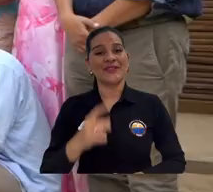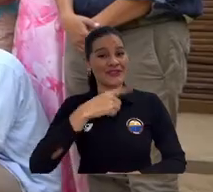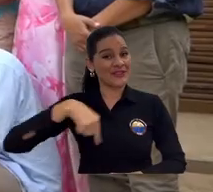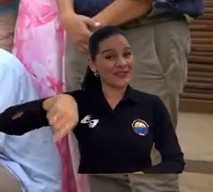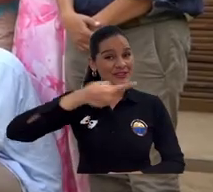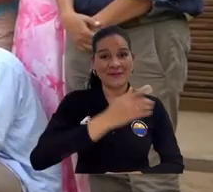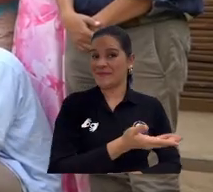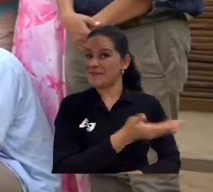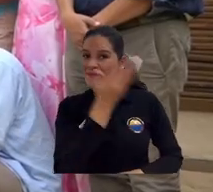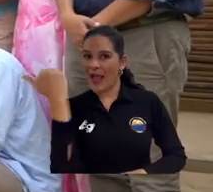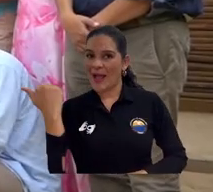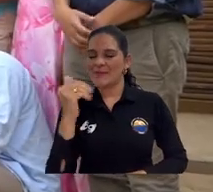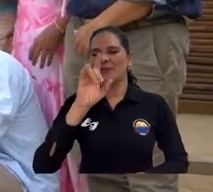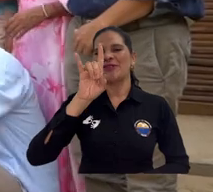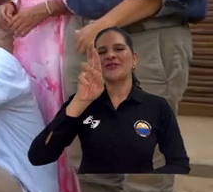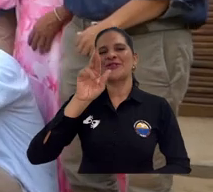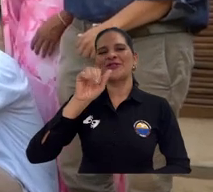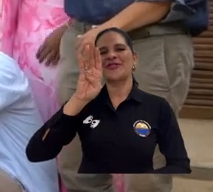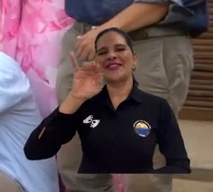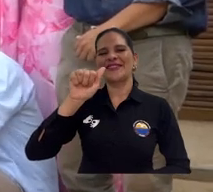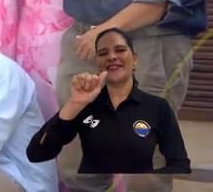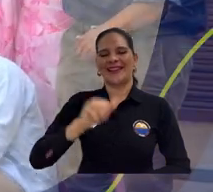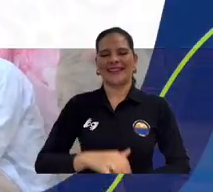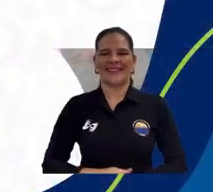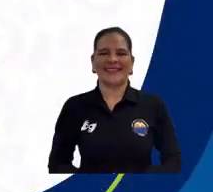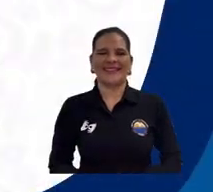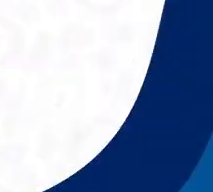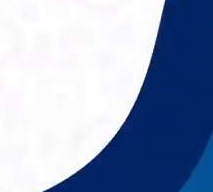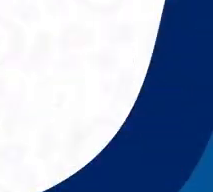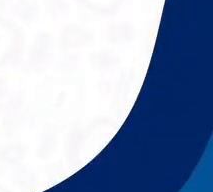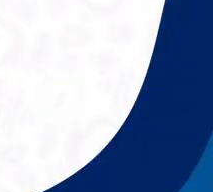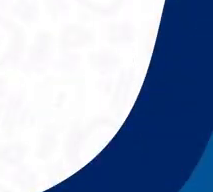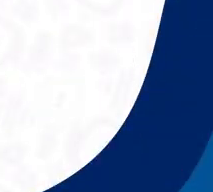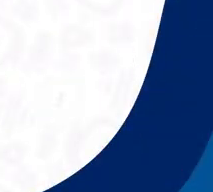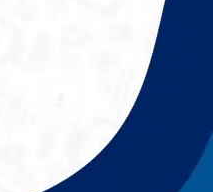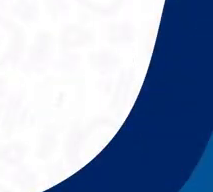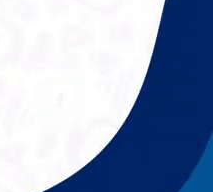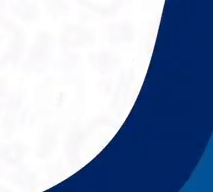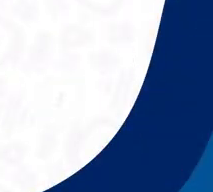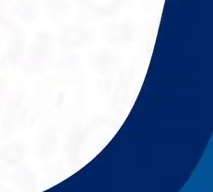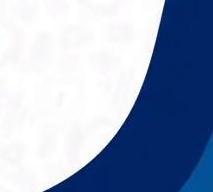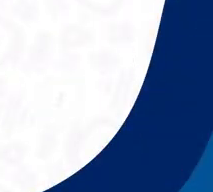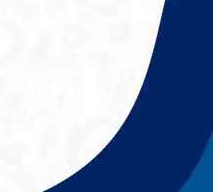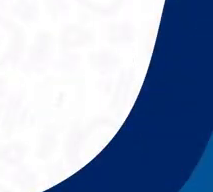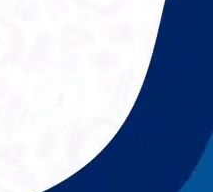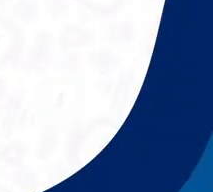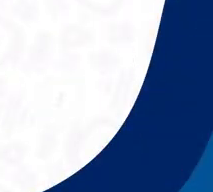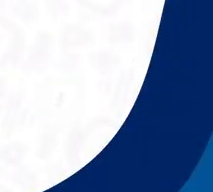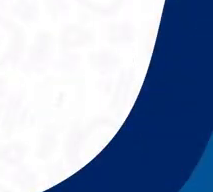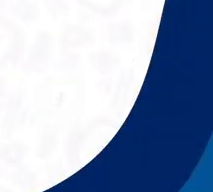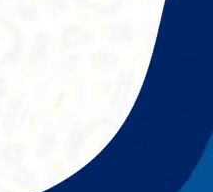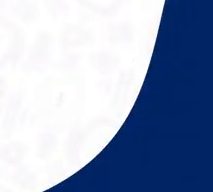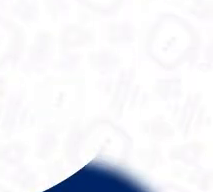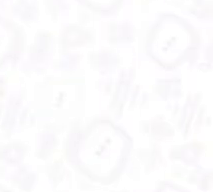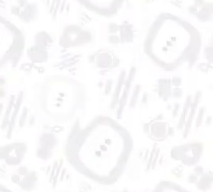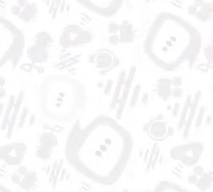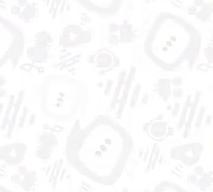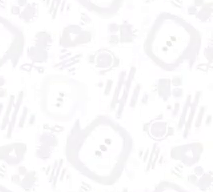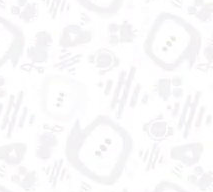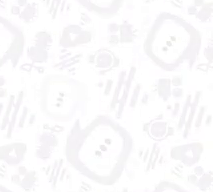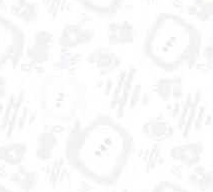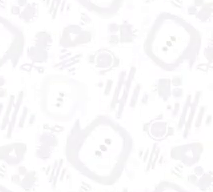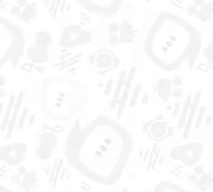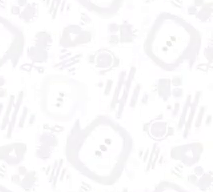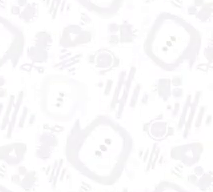local. Porque nosotros ¡vamos a Uribia! Universidad del Magdalena, aún más incluyente